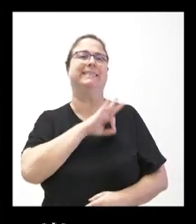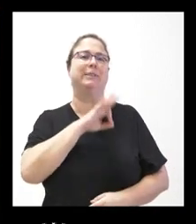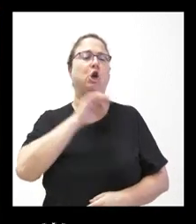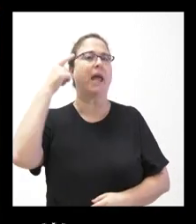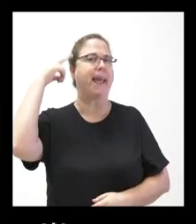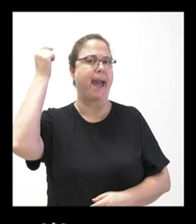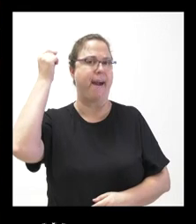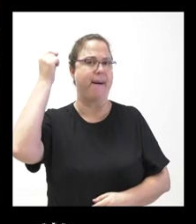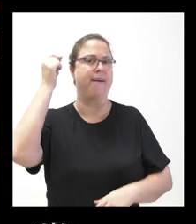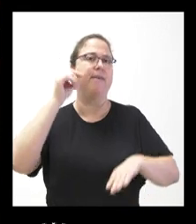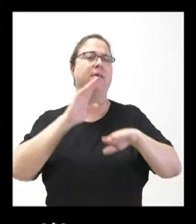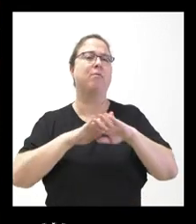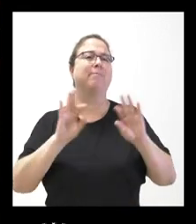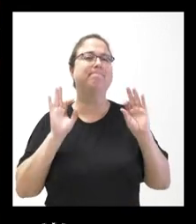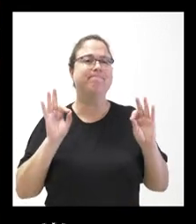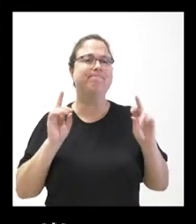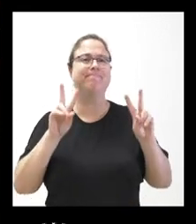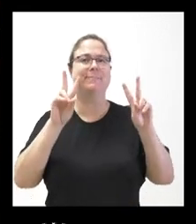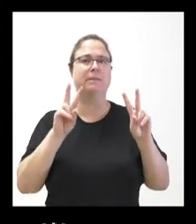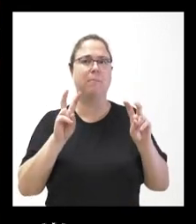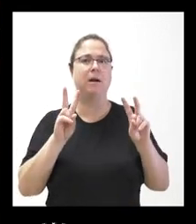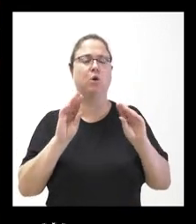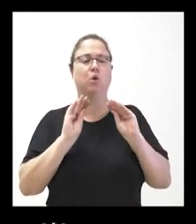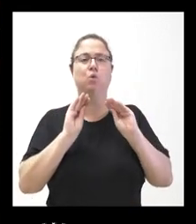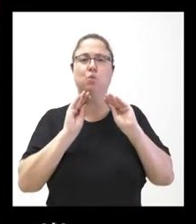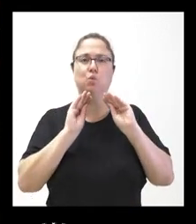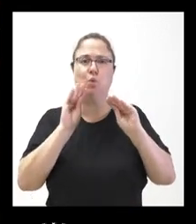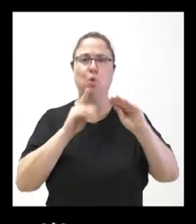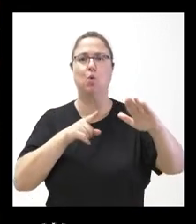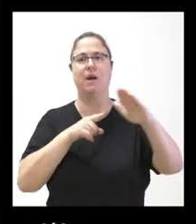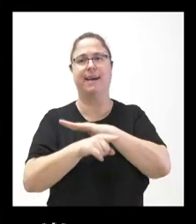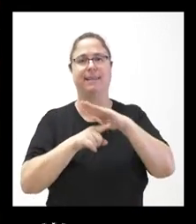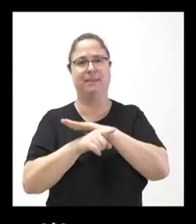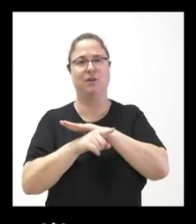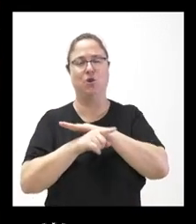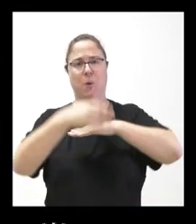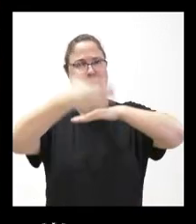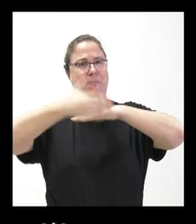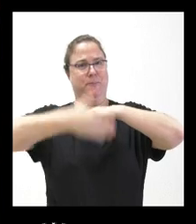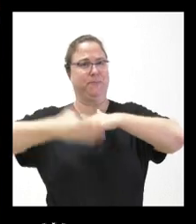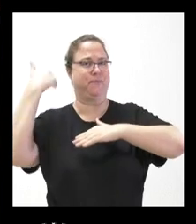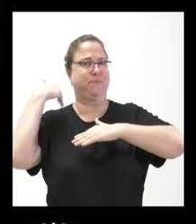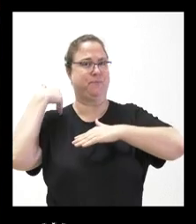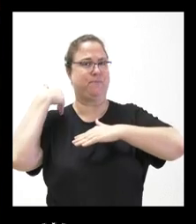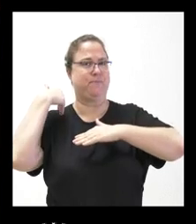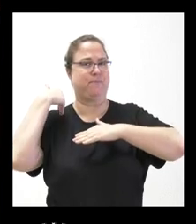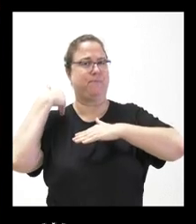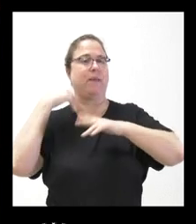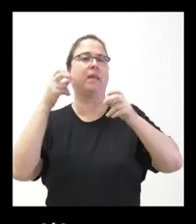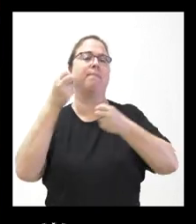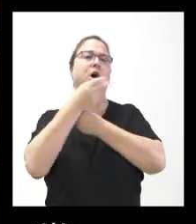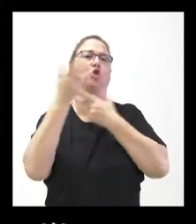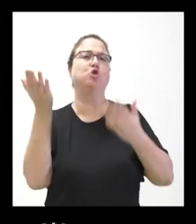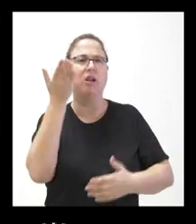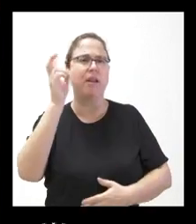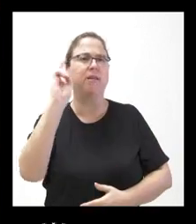en concreto, sobre la gestión que se hizo de las restricciones respecto a hostelería, etc. No sé